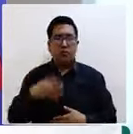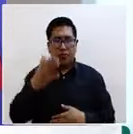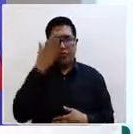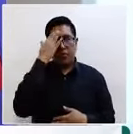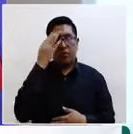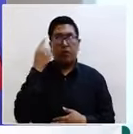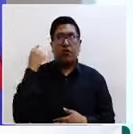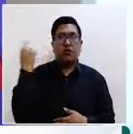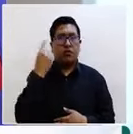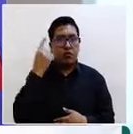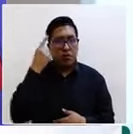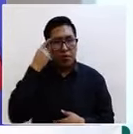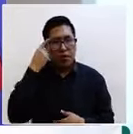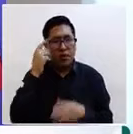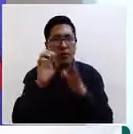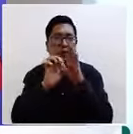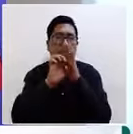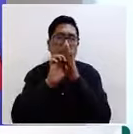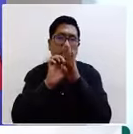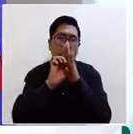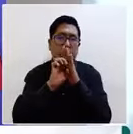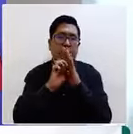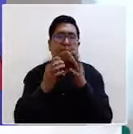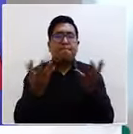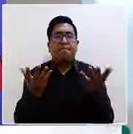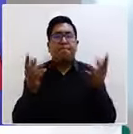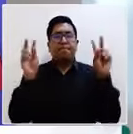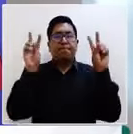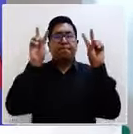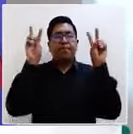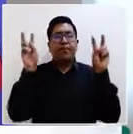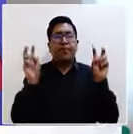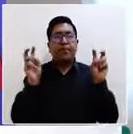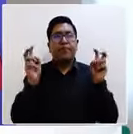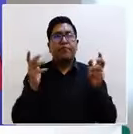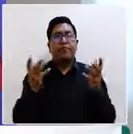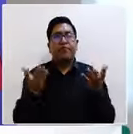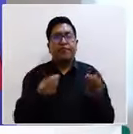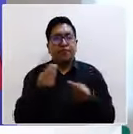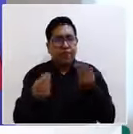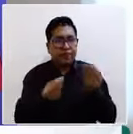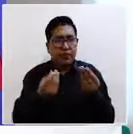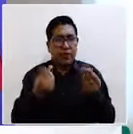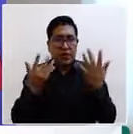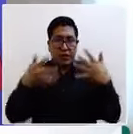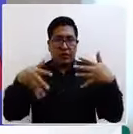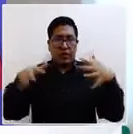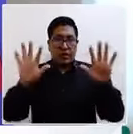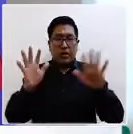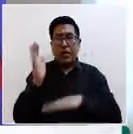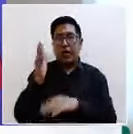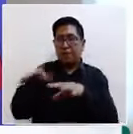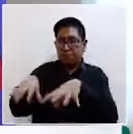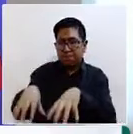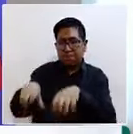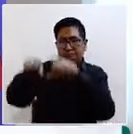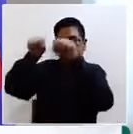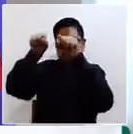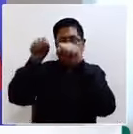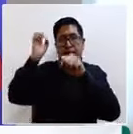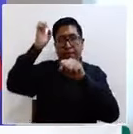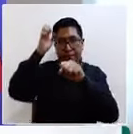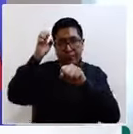pensaría que justamente a partir de este acogimiento circunstancial y ante la